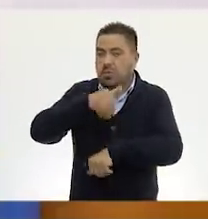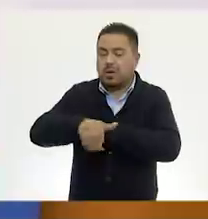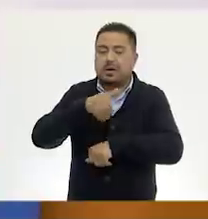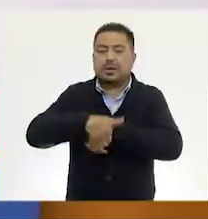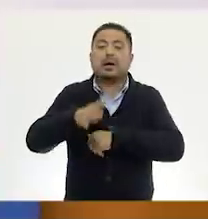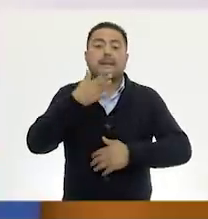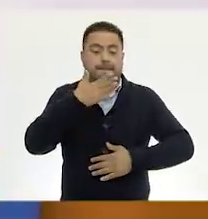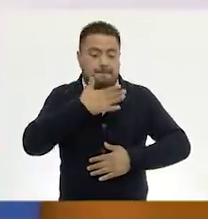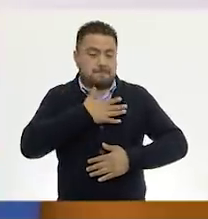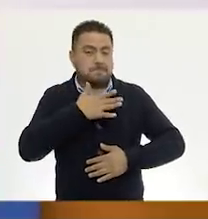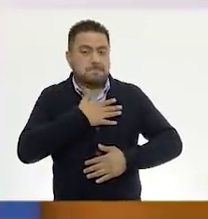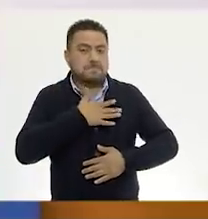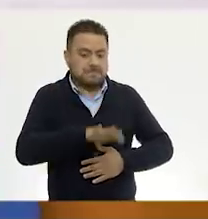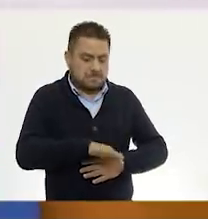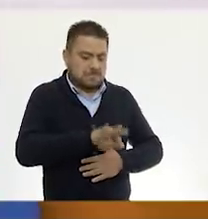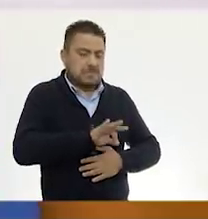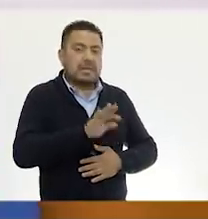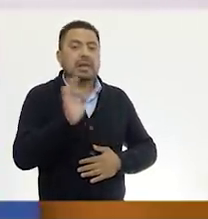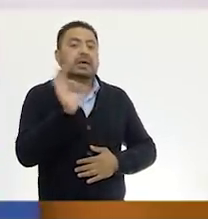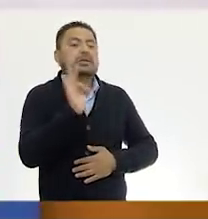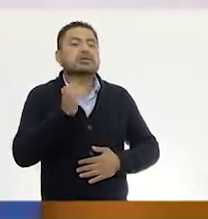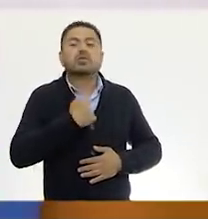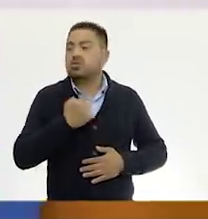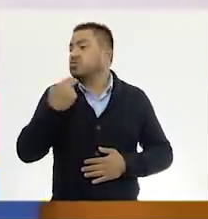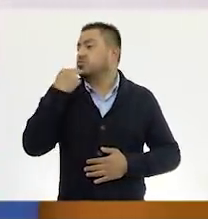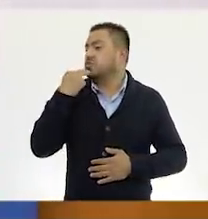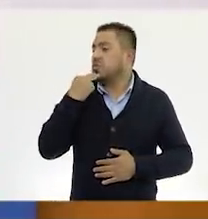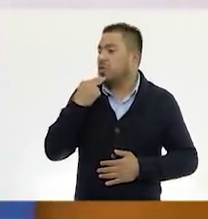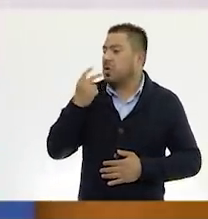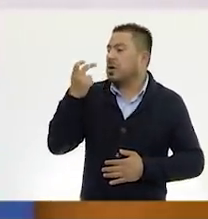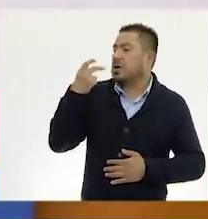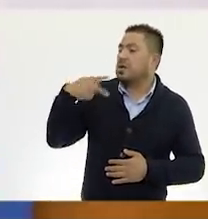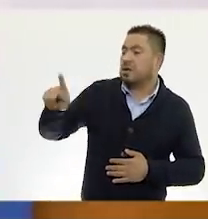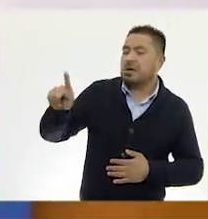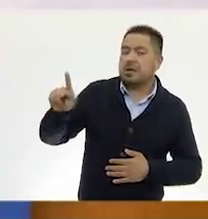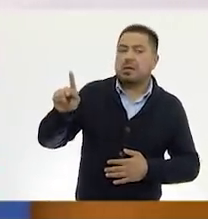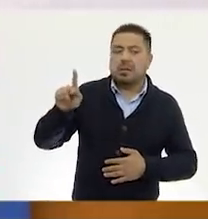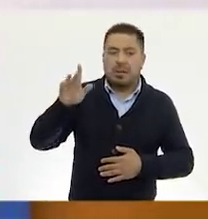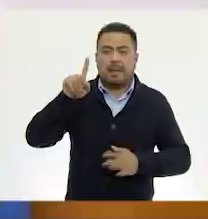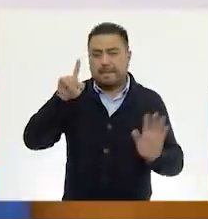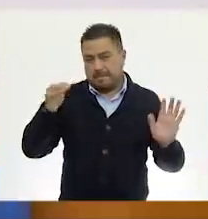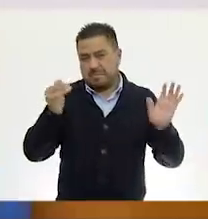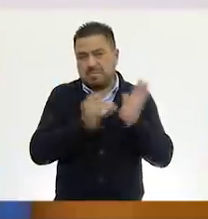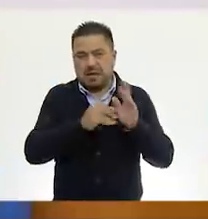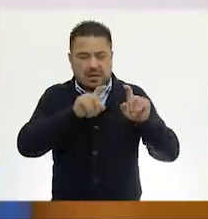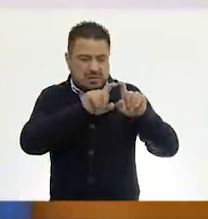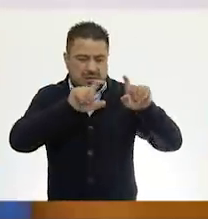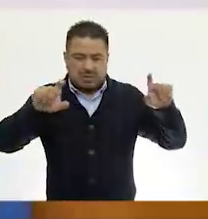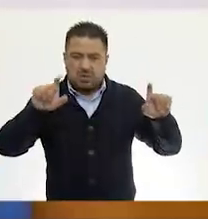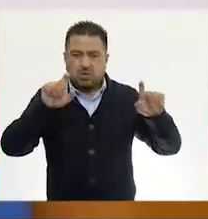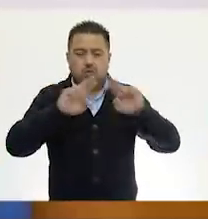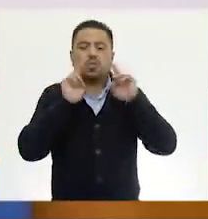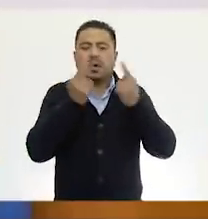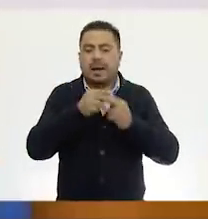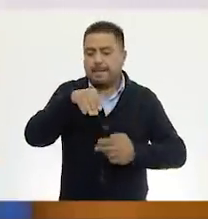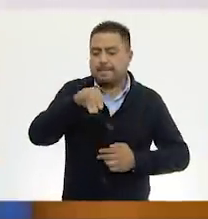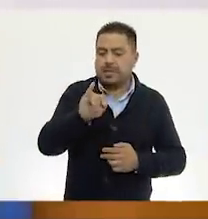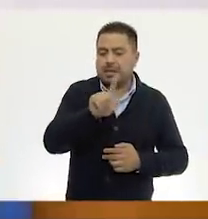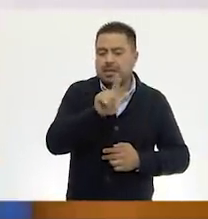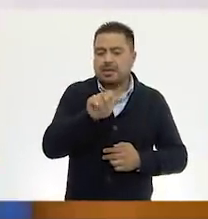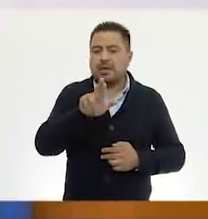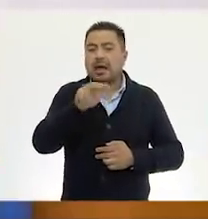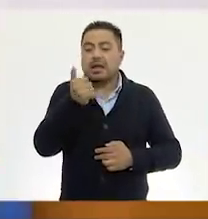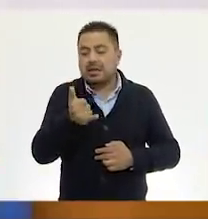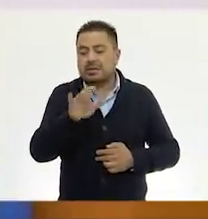Si en mi turno a mí me llega a servir la tarjeta de miles de unidades de millar y de